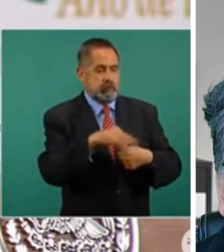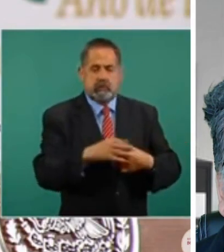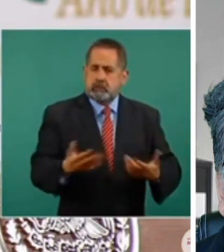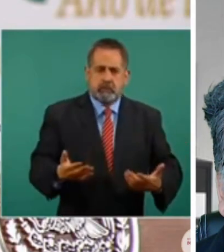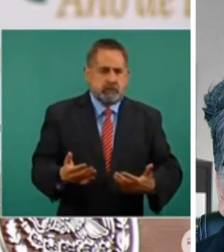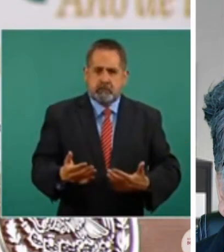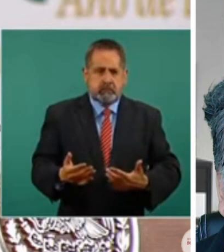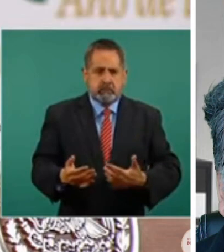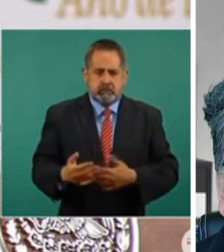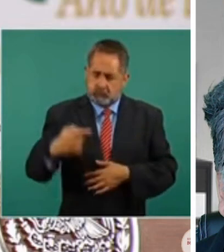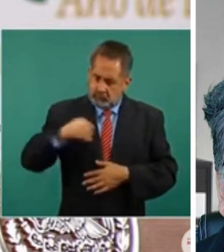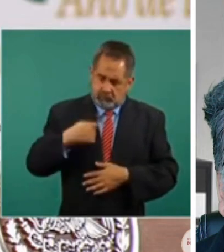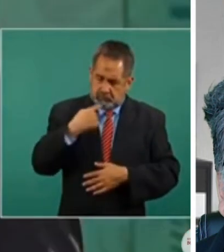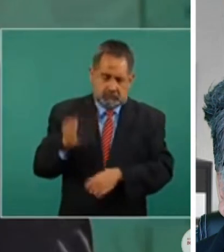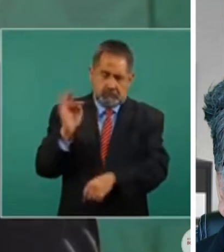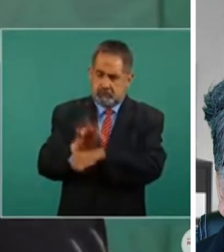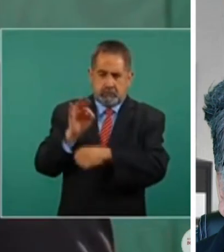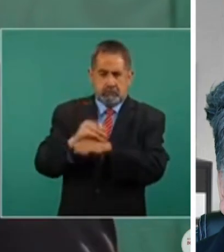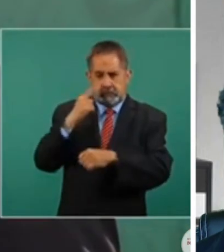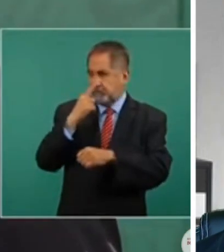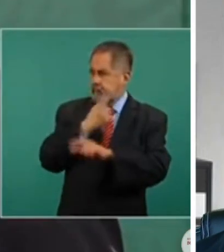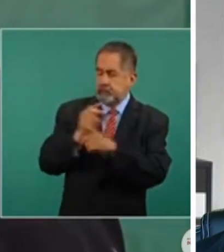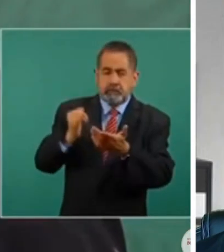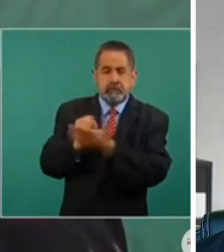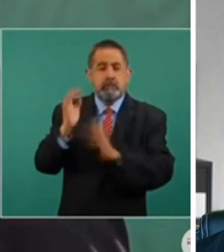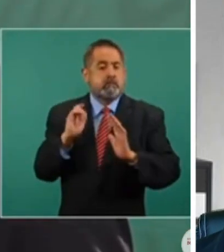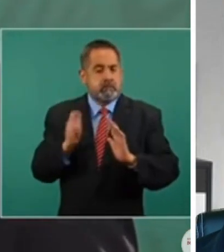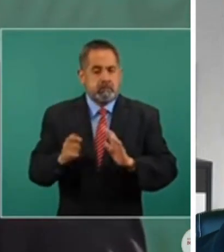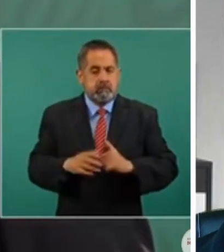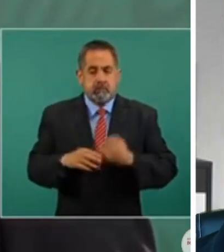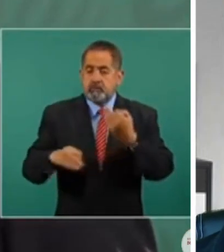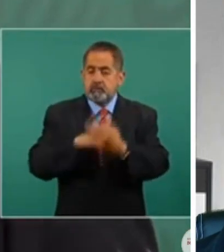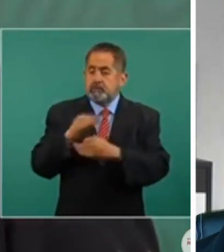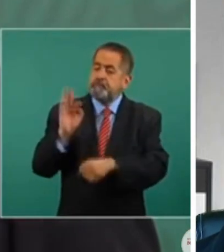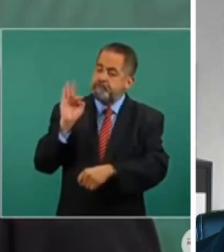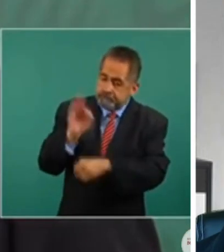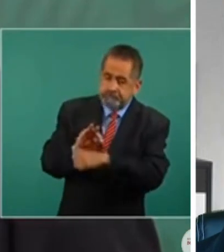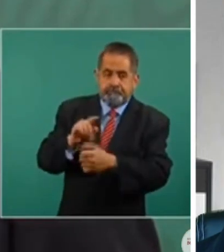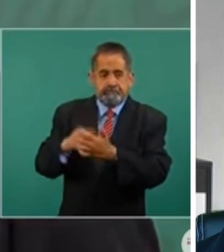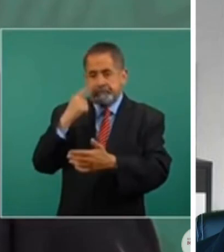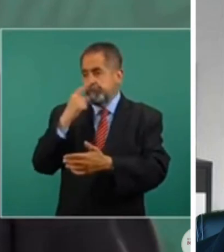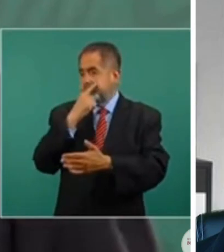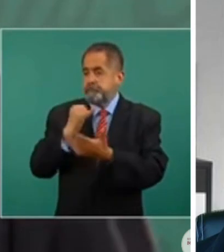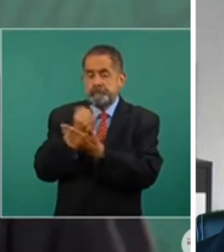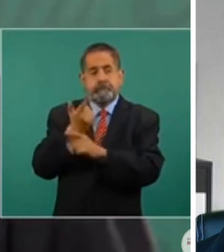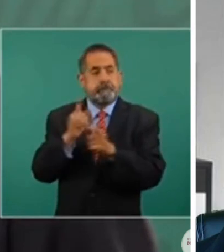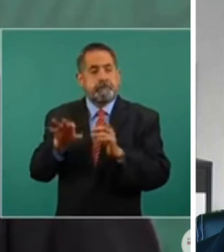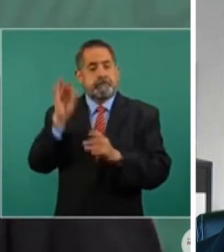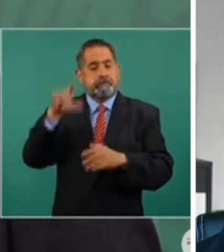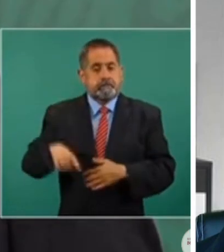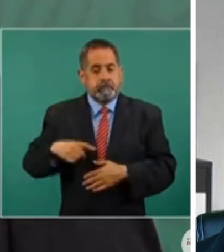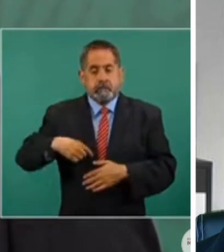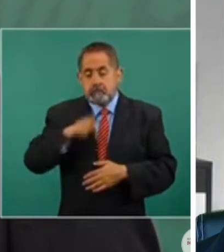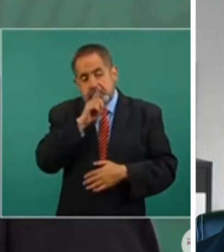Porque yo tengo que defender la democracia. Todos debemos de defender la democracia. Y no nos podemos quedar